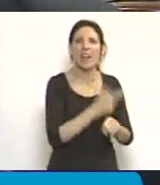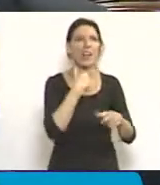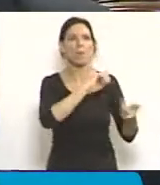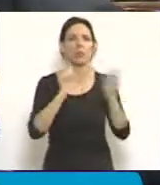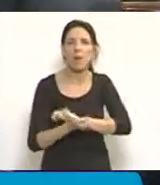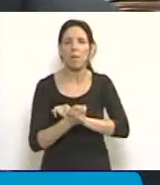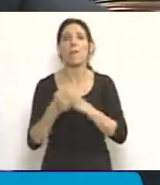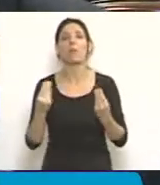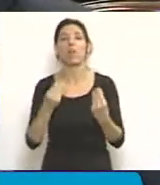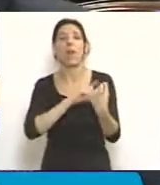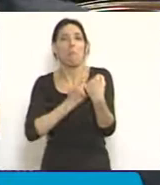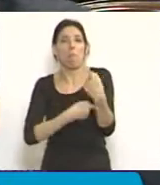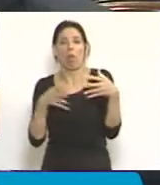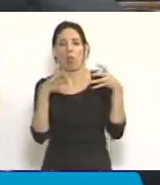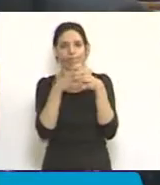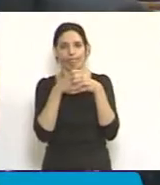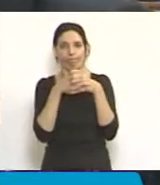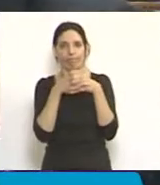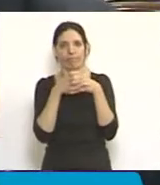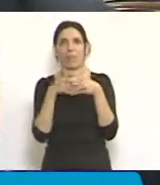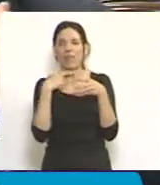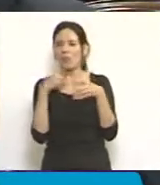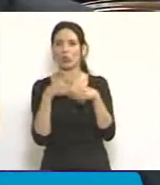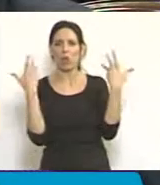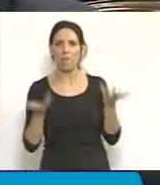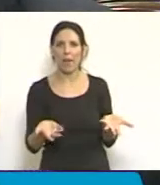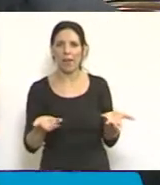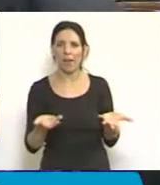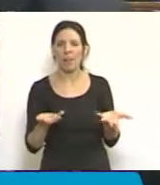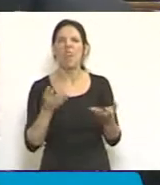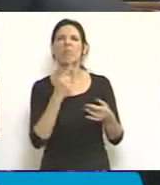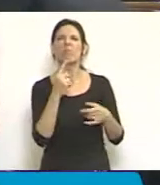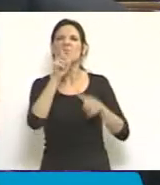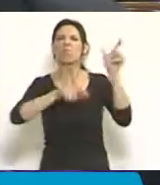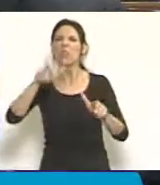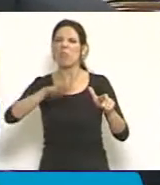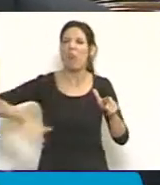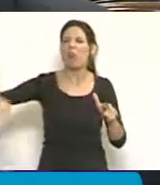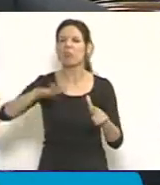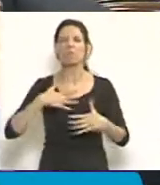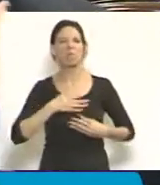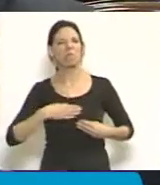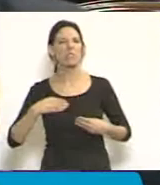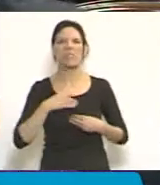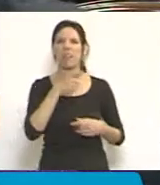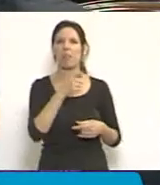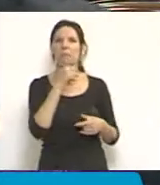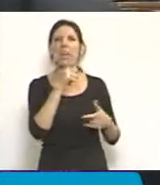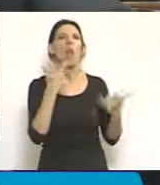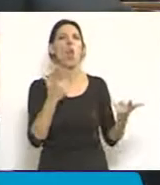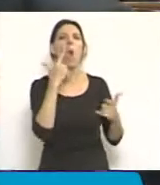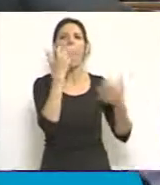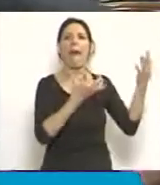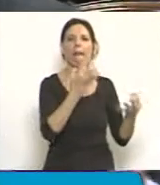cierto poder corporativo que ha generado en la Argentina una sensación de impunidad que en delitos complejos